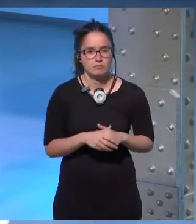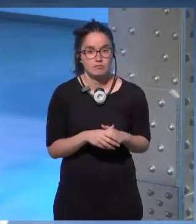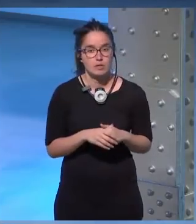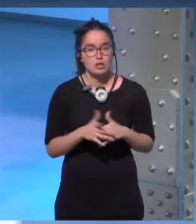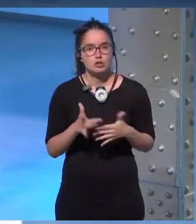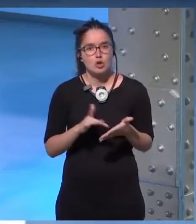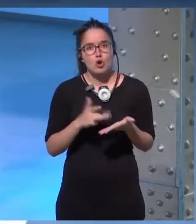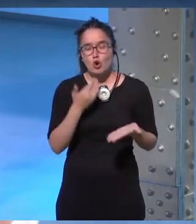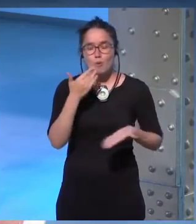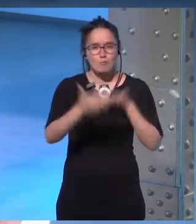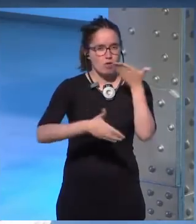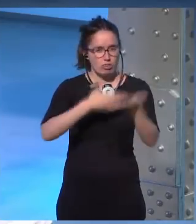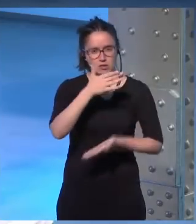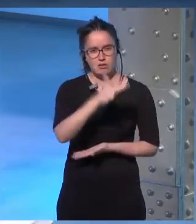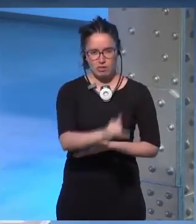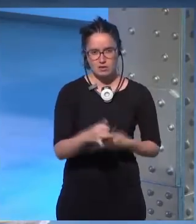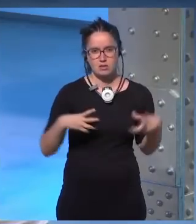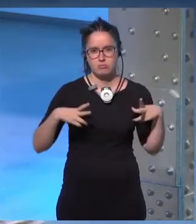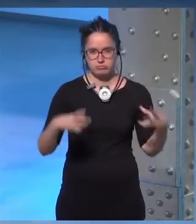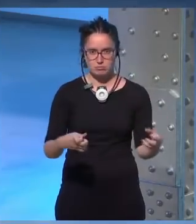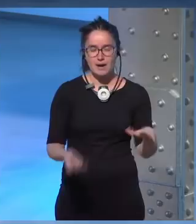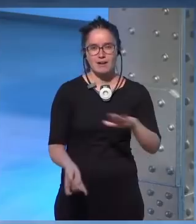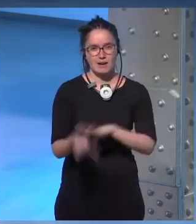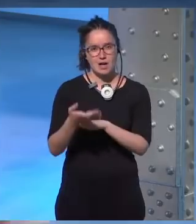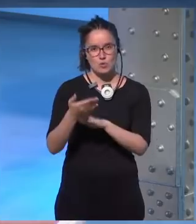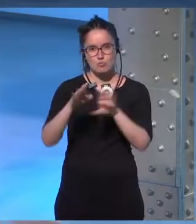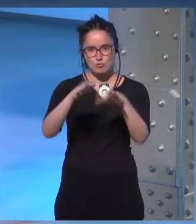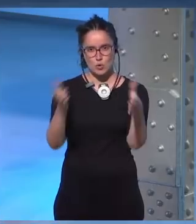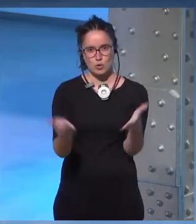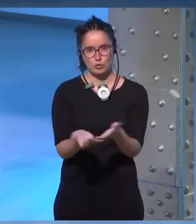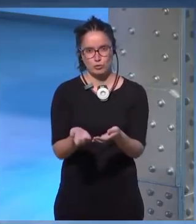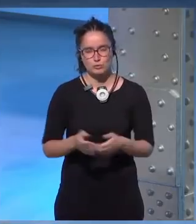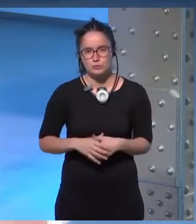y tengo una especie de proceso a la hora de crear un mundo